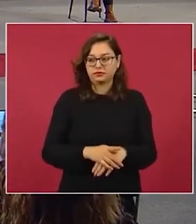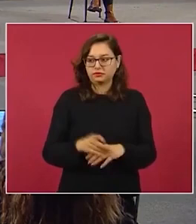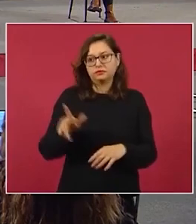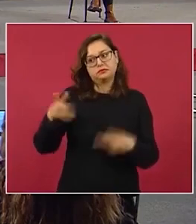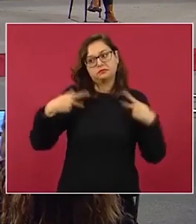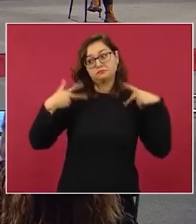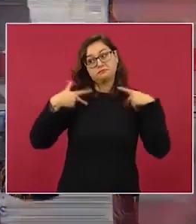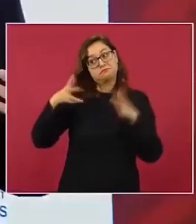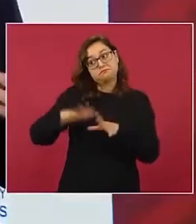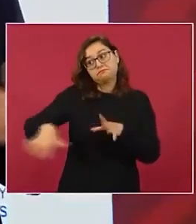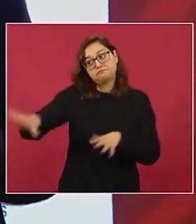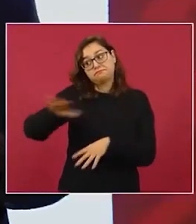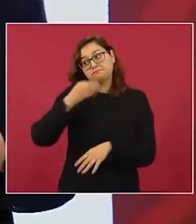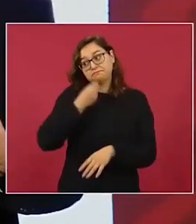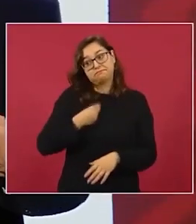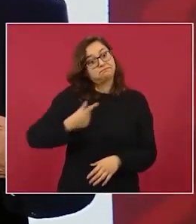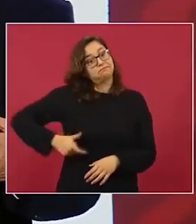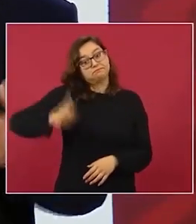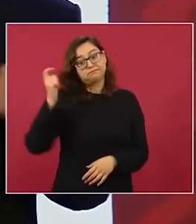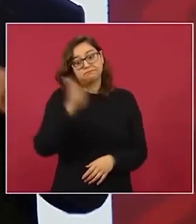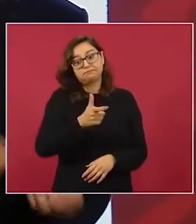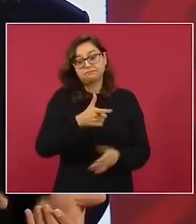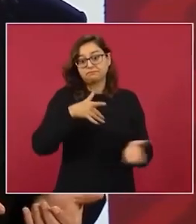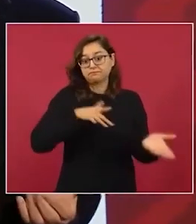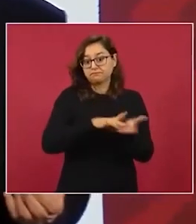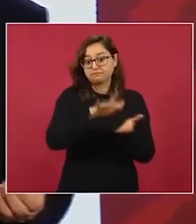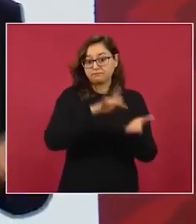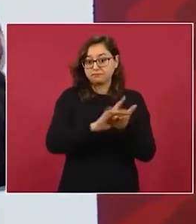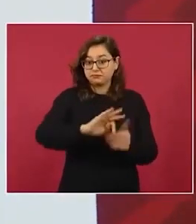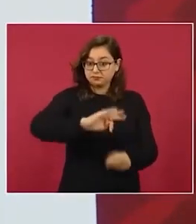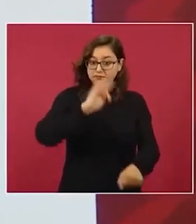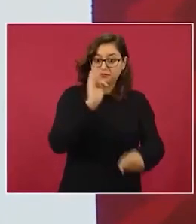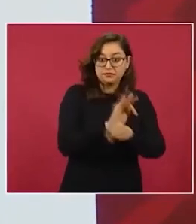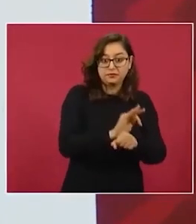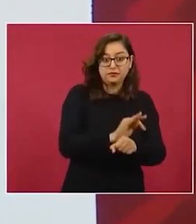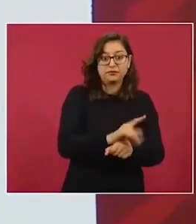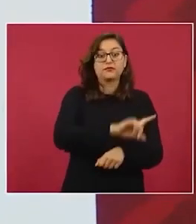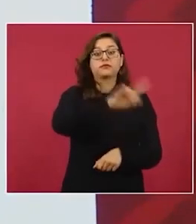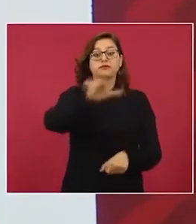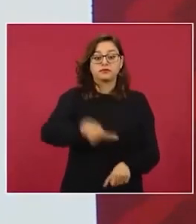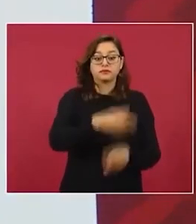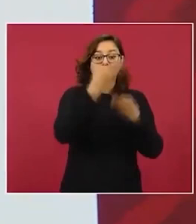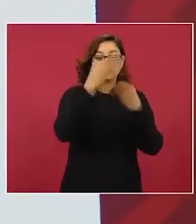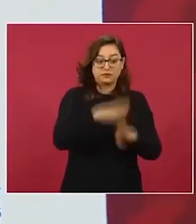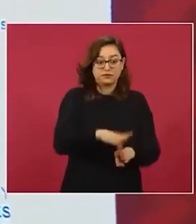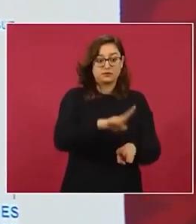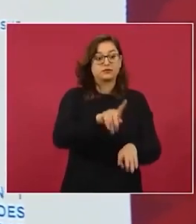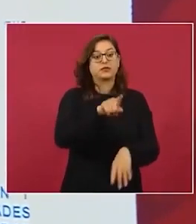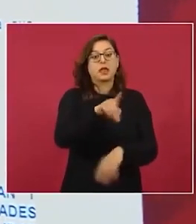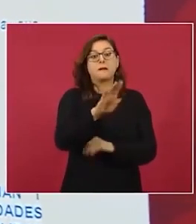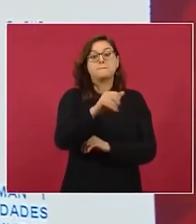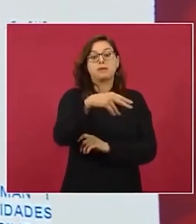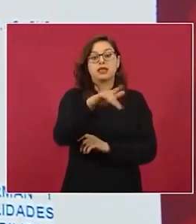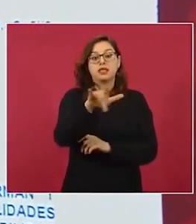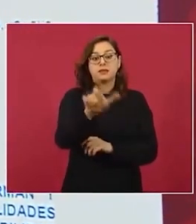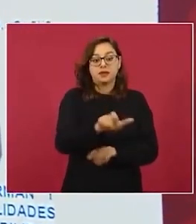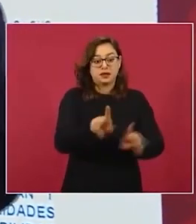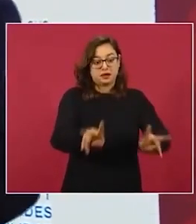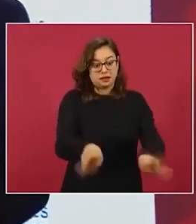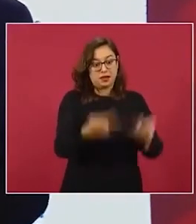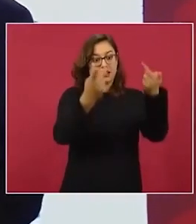y se vende Banamex a Citigroup, se va a trabajar a Citigroup.